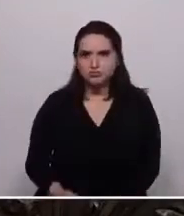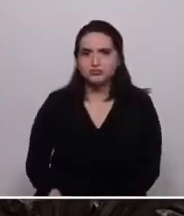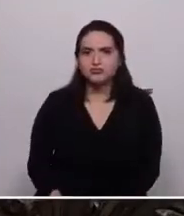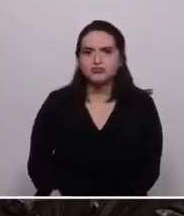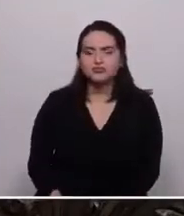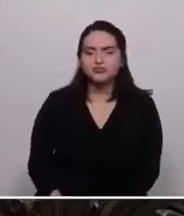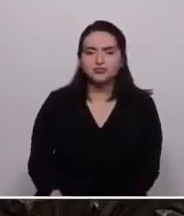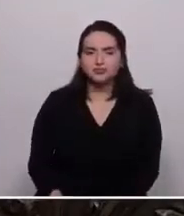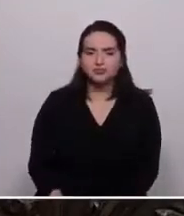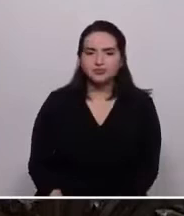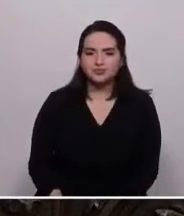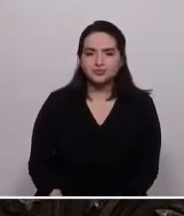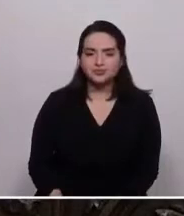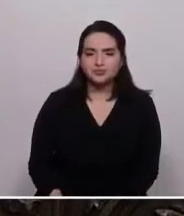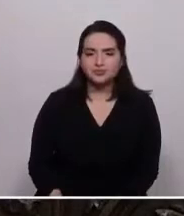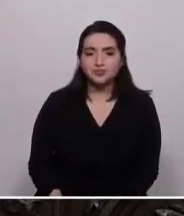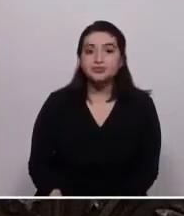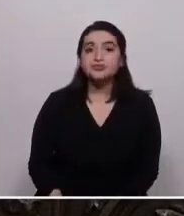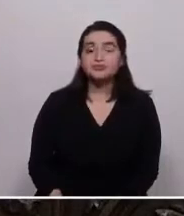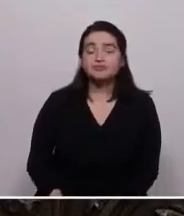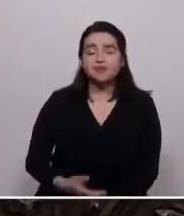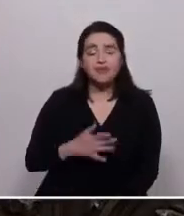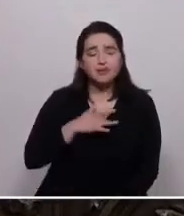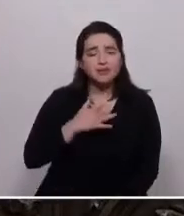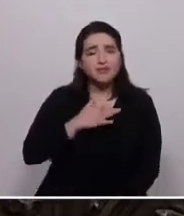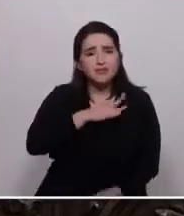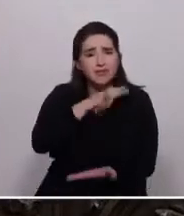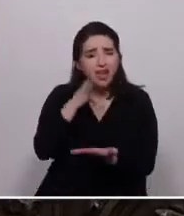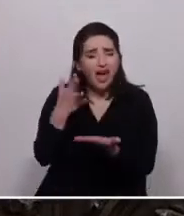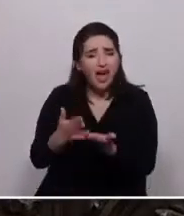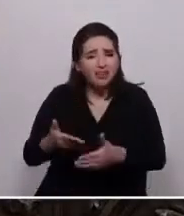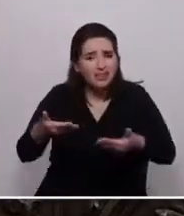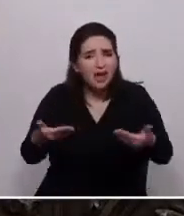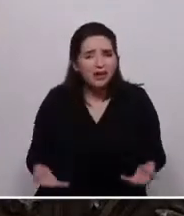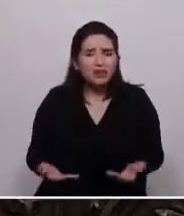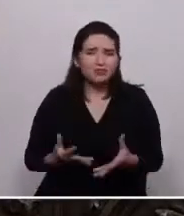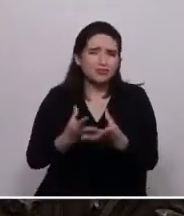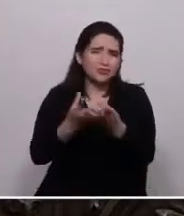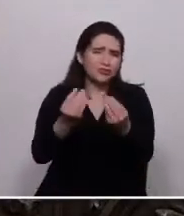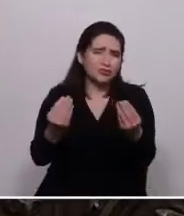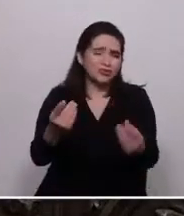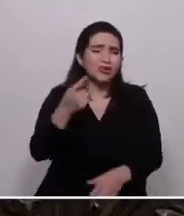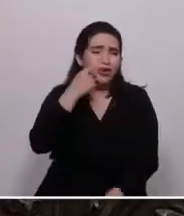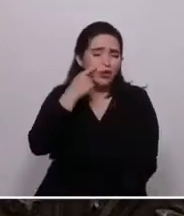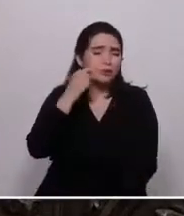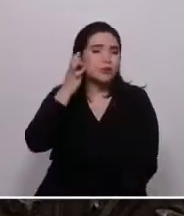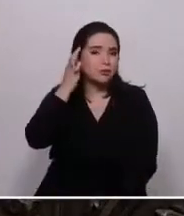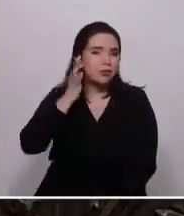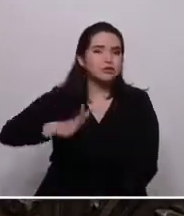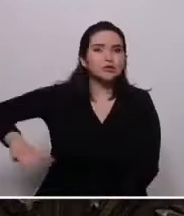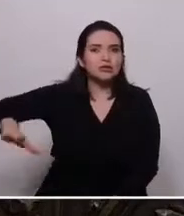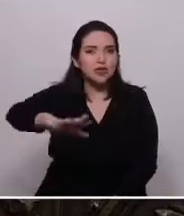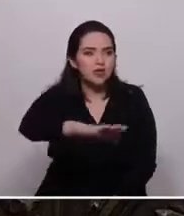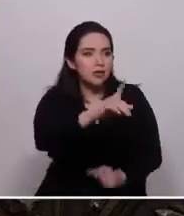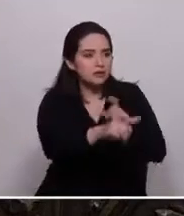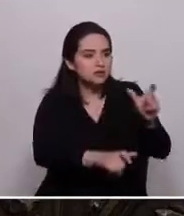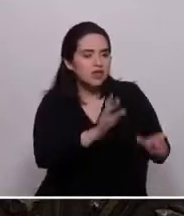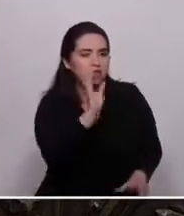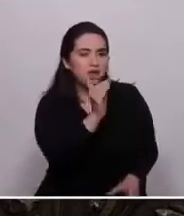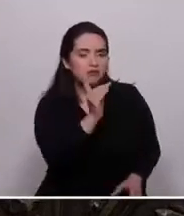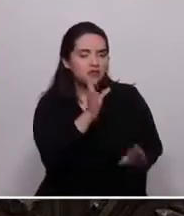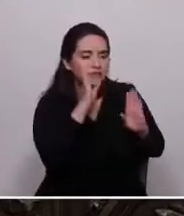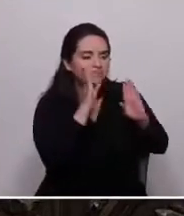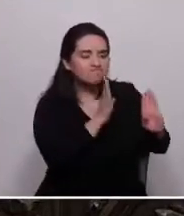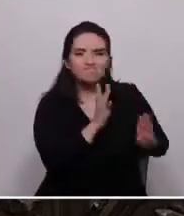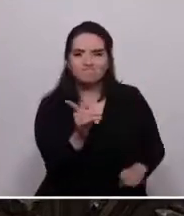Y como lamentablemente aún lo son para tantas y tantas en nuestra sociedad. Recién ahí logré